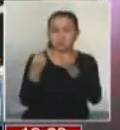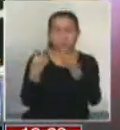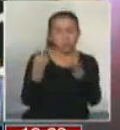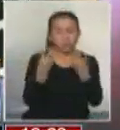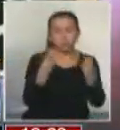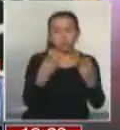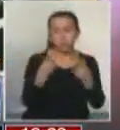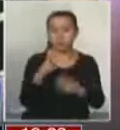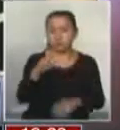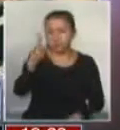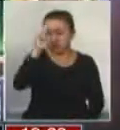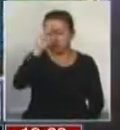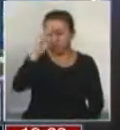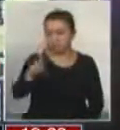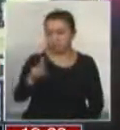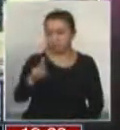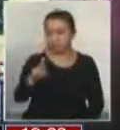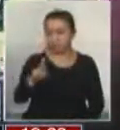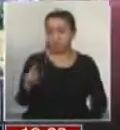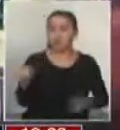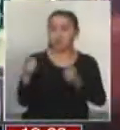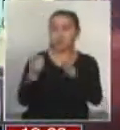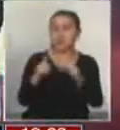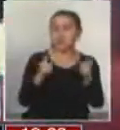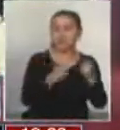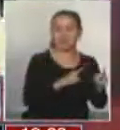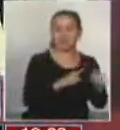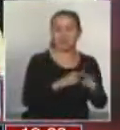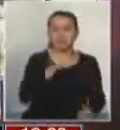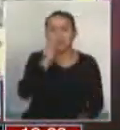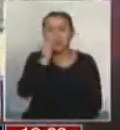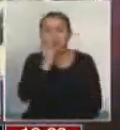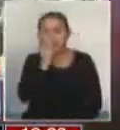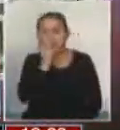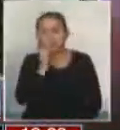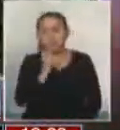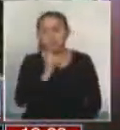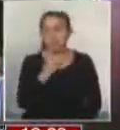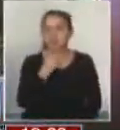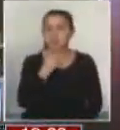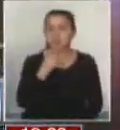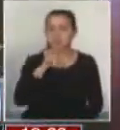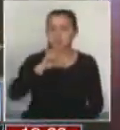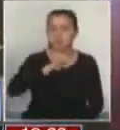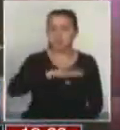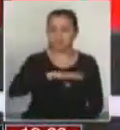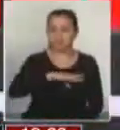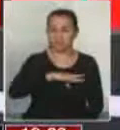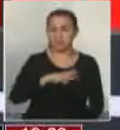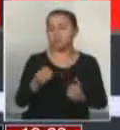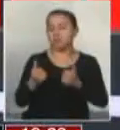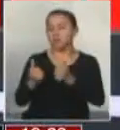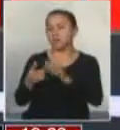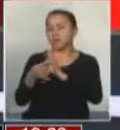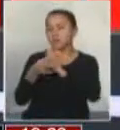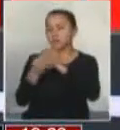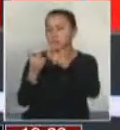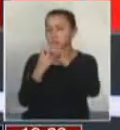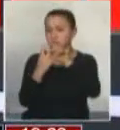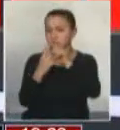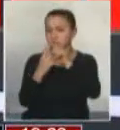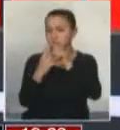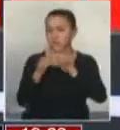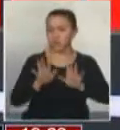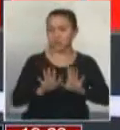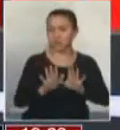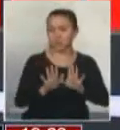mucho, mucho más respetuoso de la diversidad de los afectos de quienes viven en nuestro país. Muy bien, senador. Muchísimas gracias por este contacto. Vamos